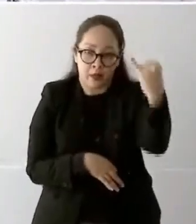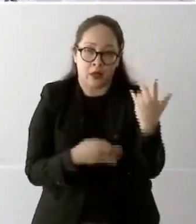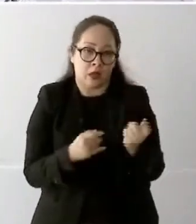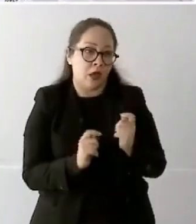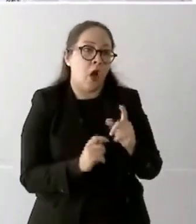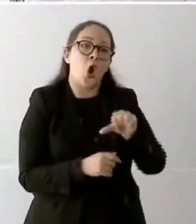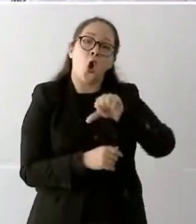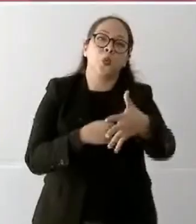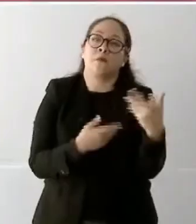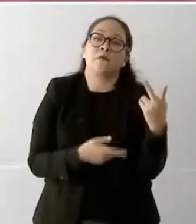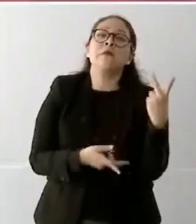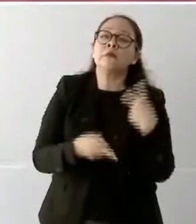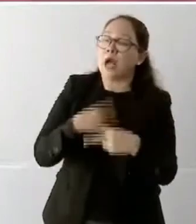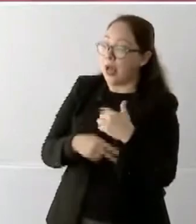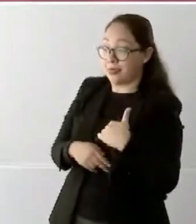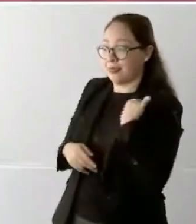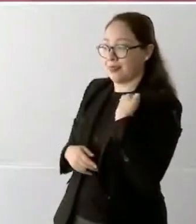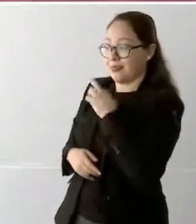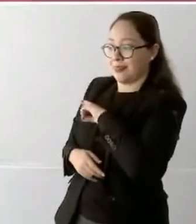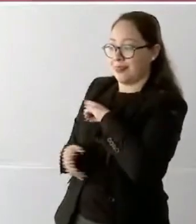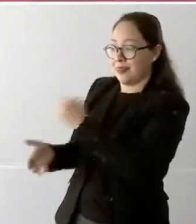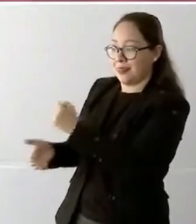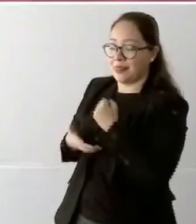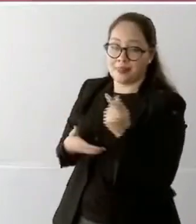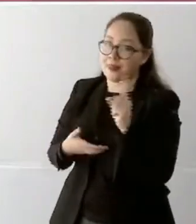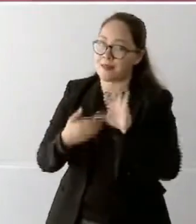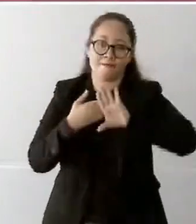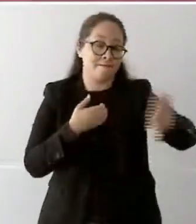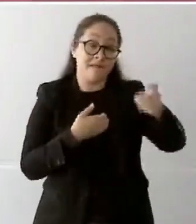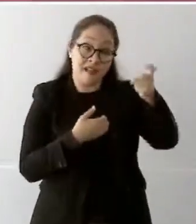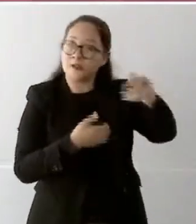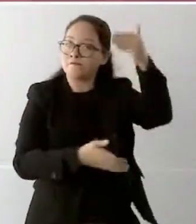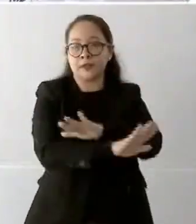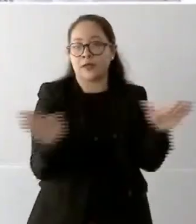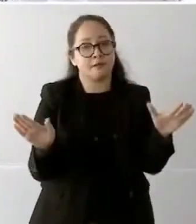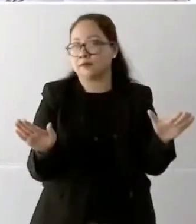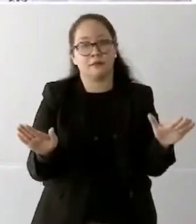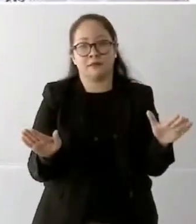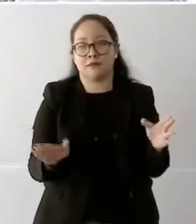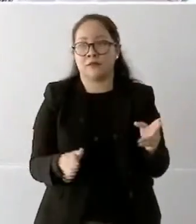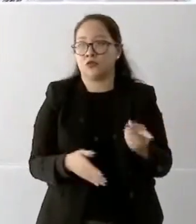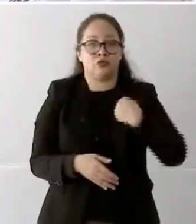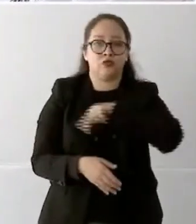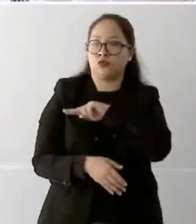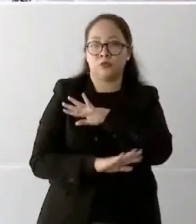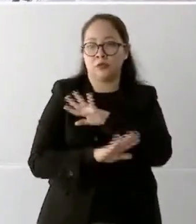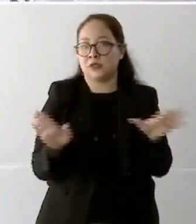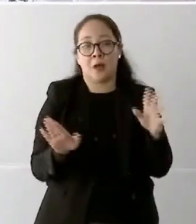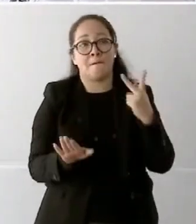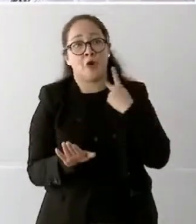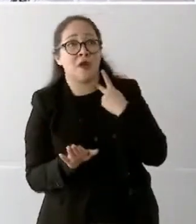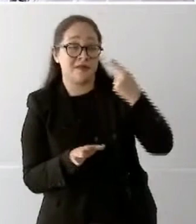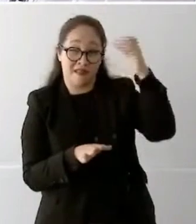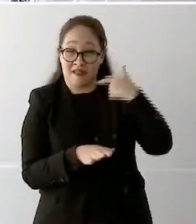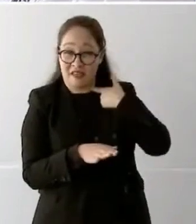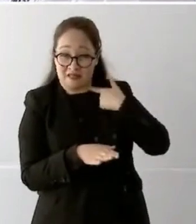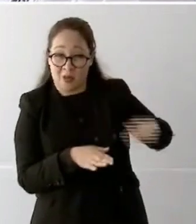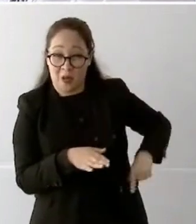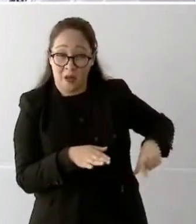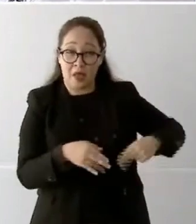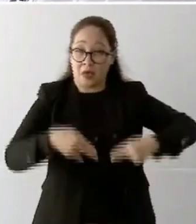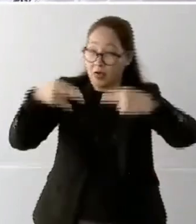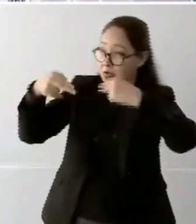los zopilotes a quedarse con lo que es el pueblo de México. Eso ya se acabó. Ya no queremos política neoliberal o